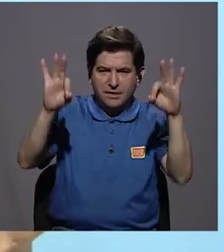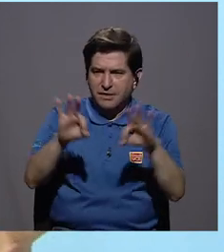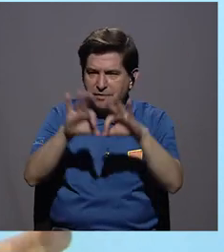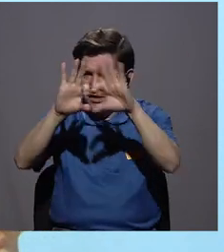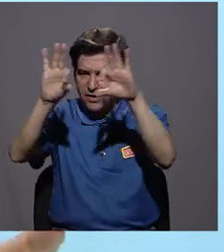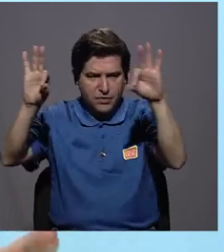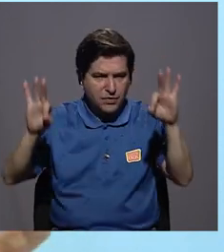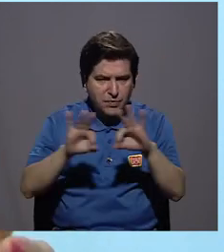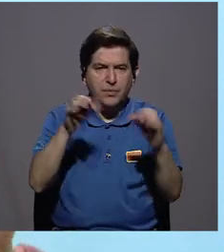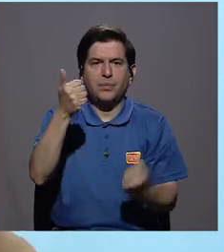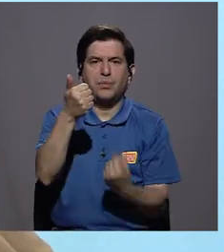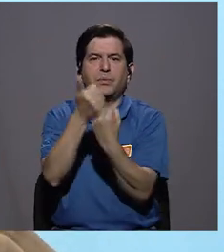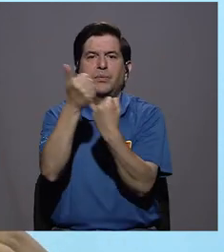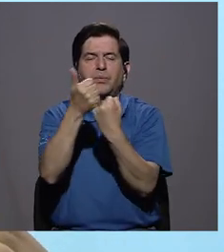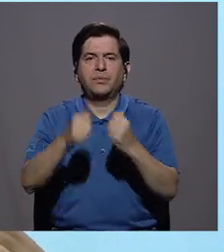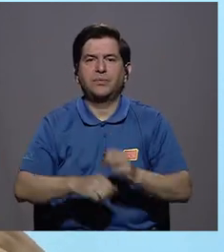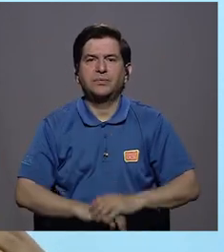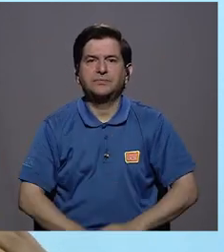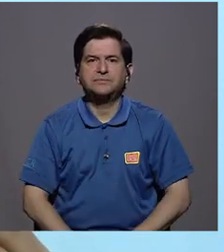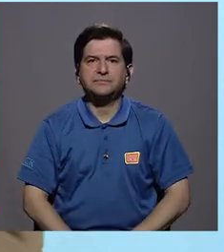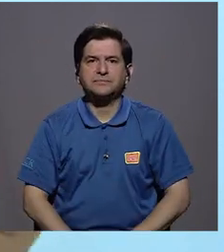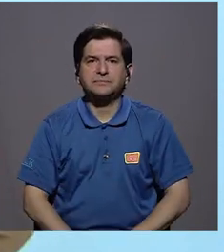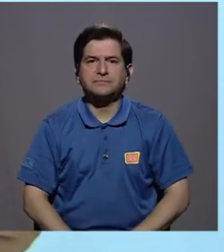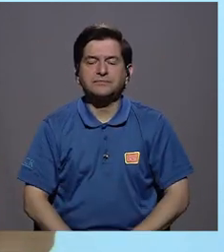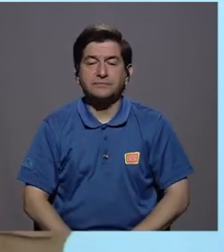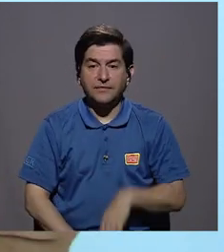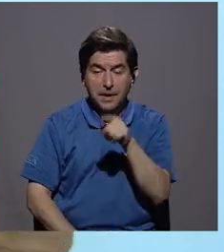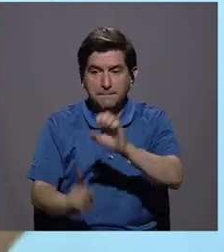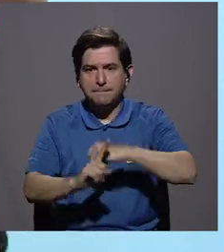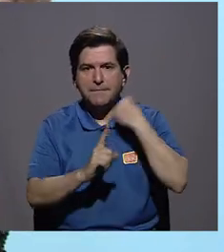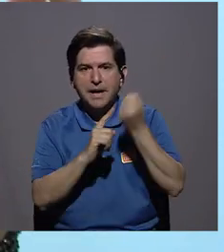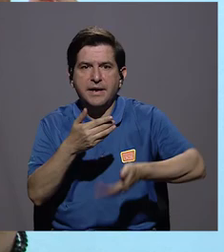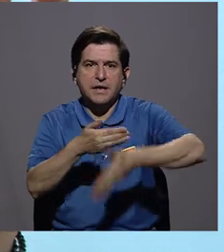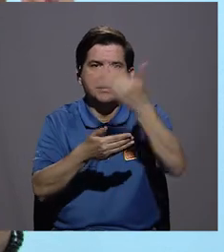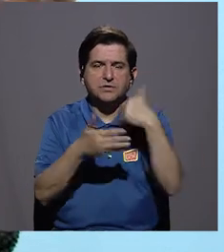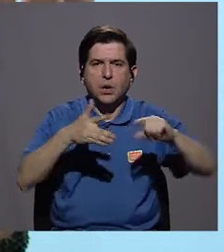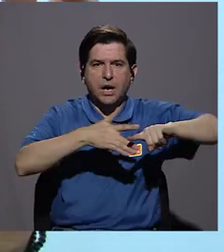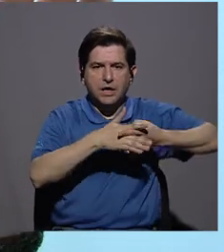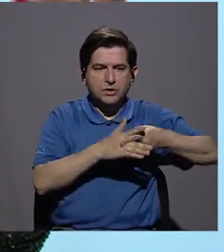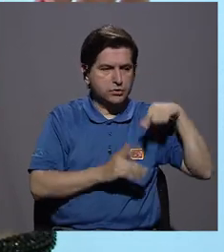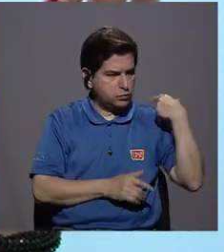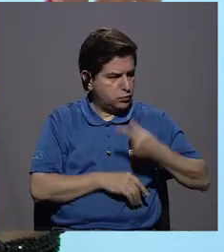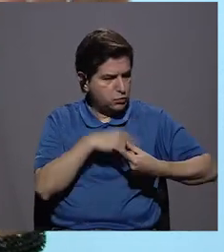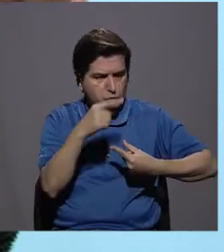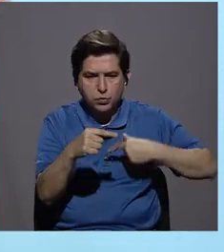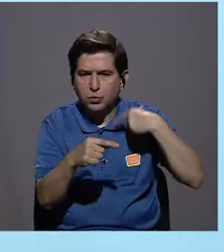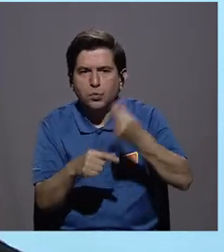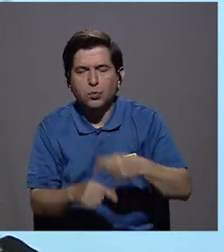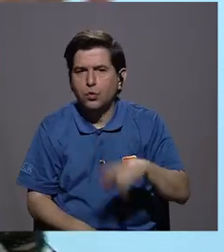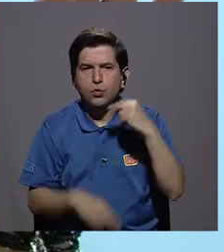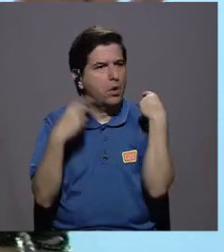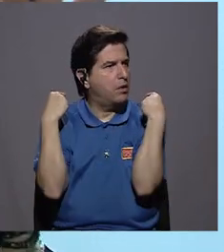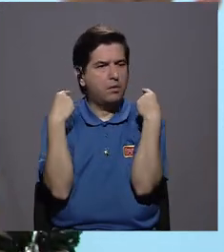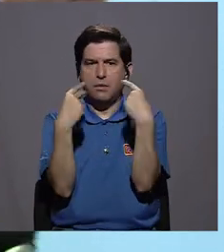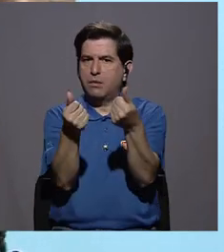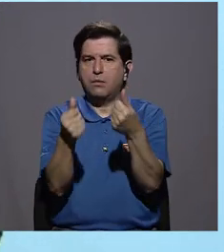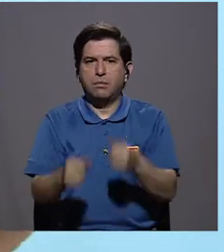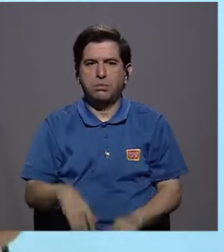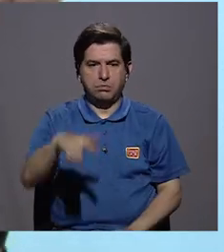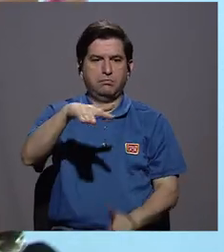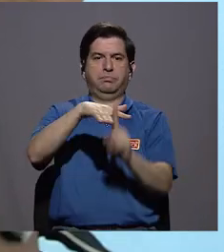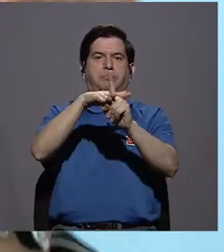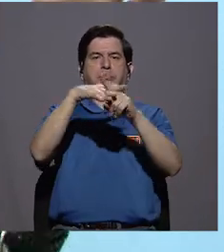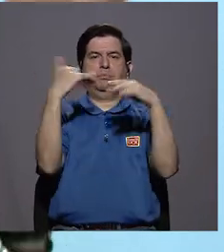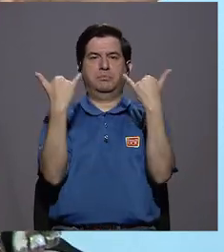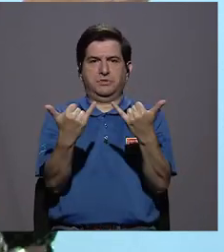estas de apoyo es que para llegar a eso tuvo que haber empezado poquito a poco, ¿no? O de una vez yo amanezco